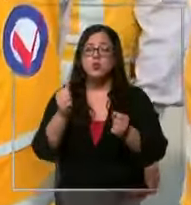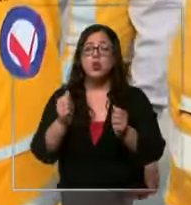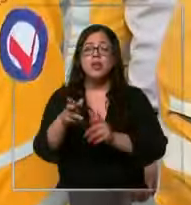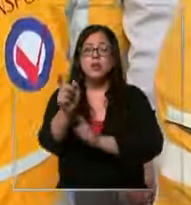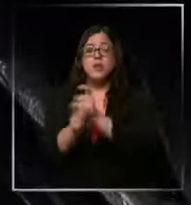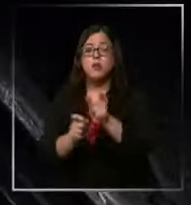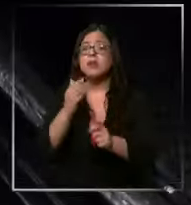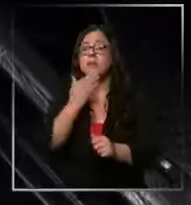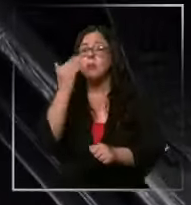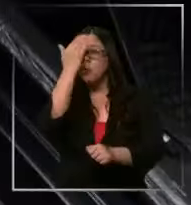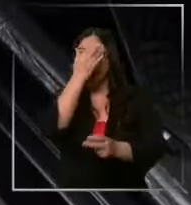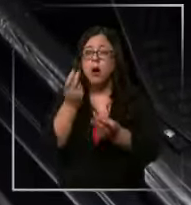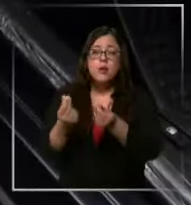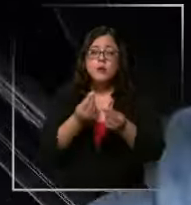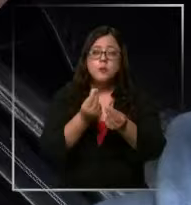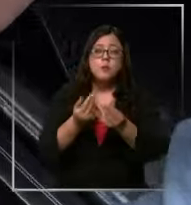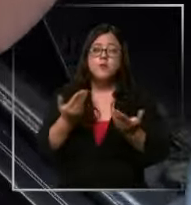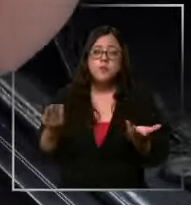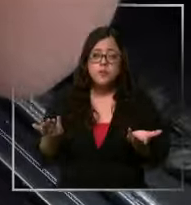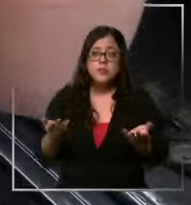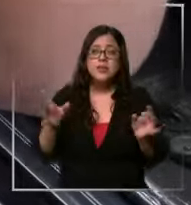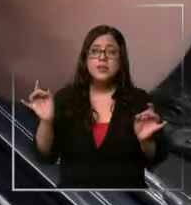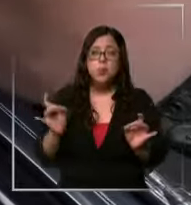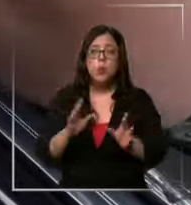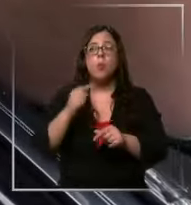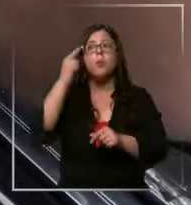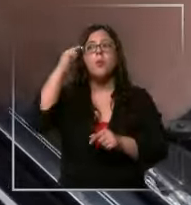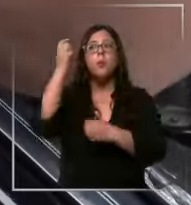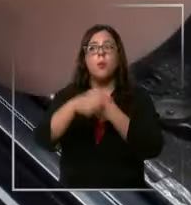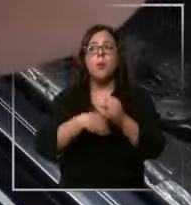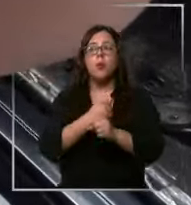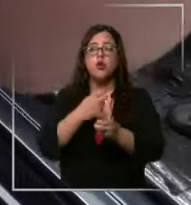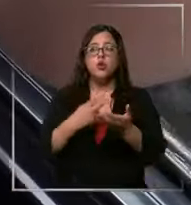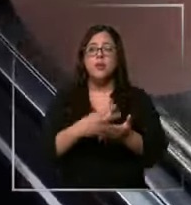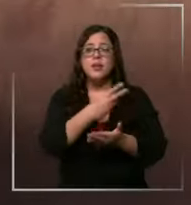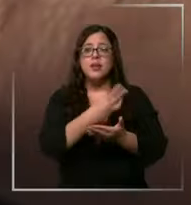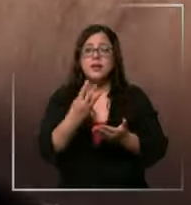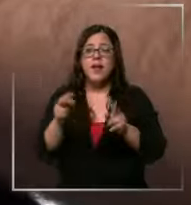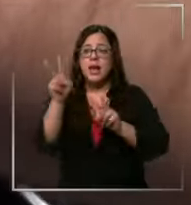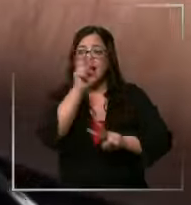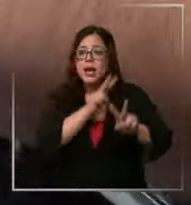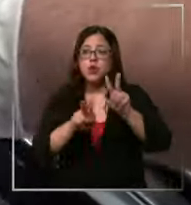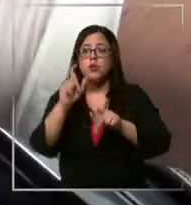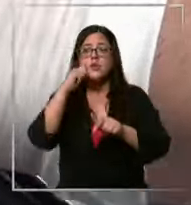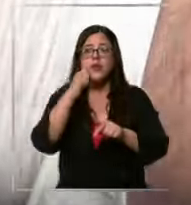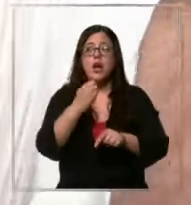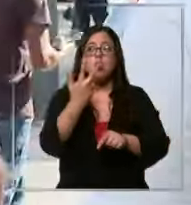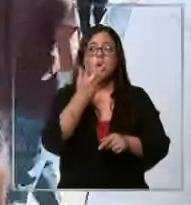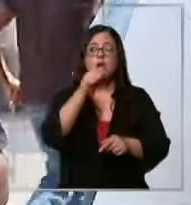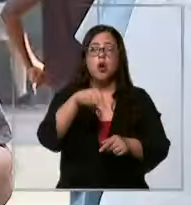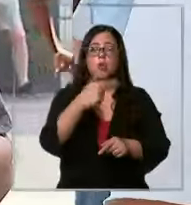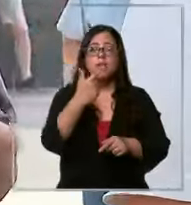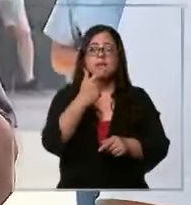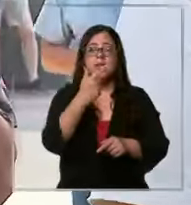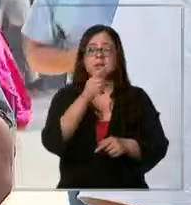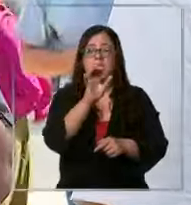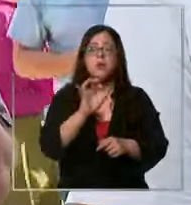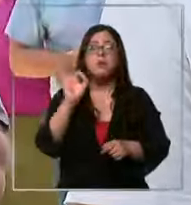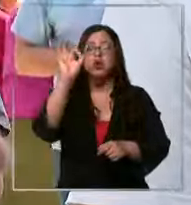además preocupa económicamente hablando, si tenemos en cuenta que en 2023 el turismo representó un 9,7% del